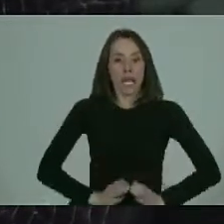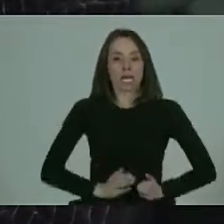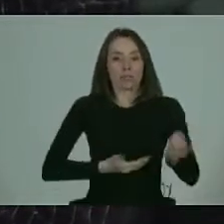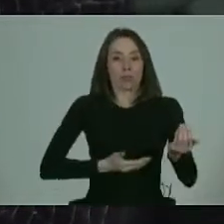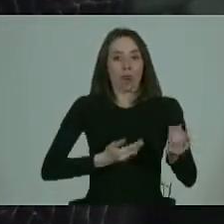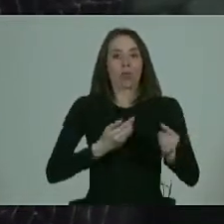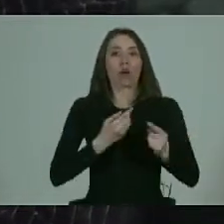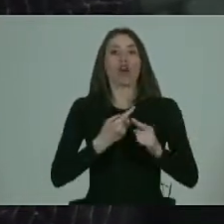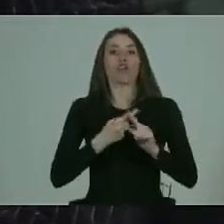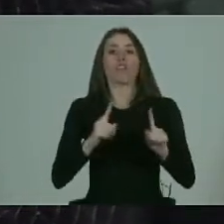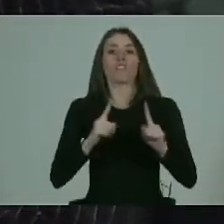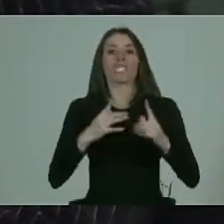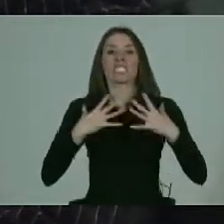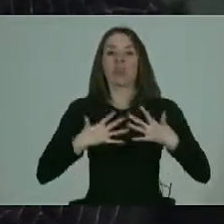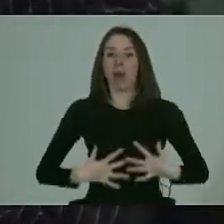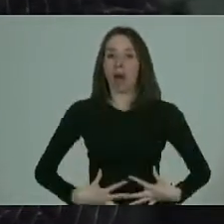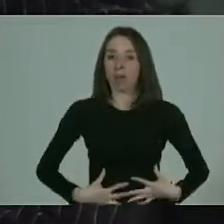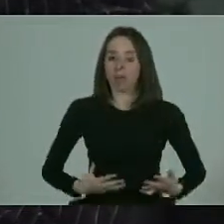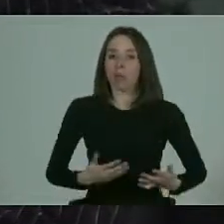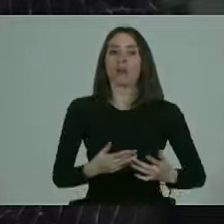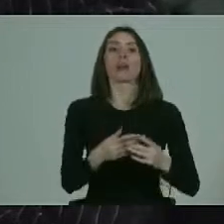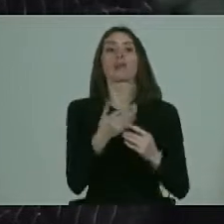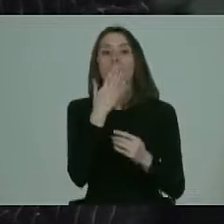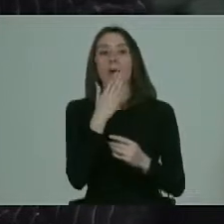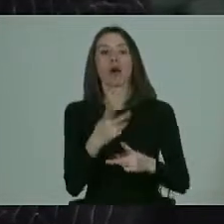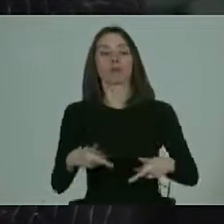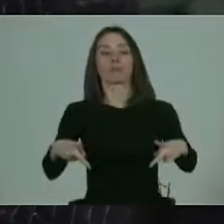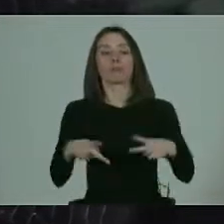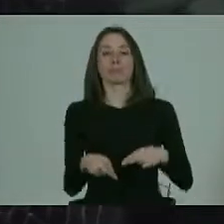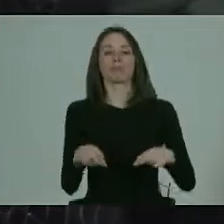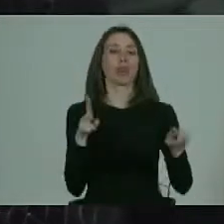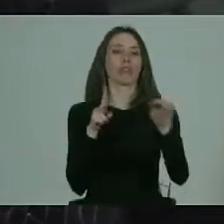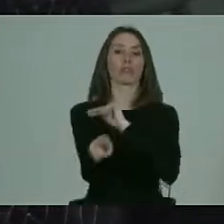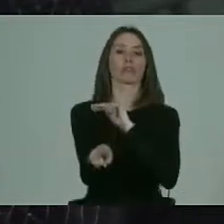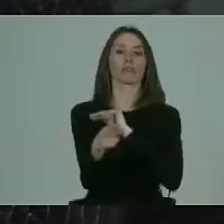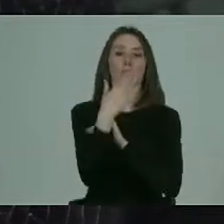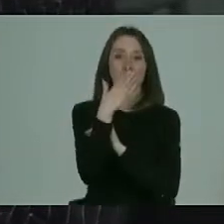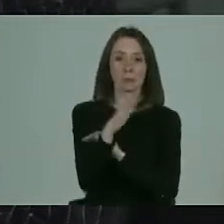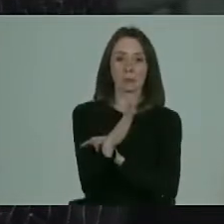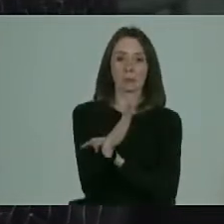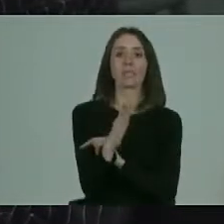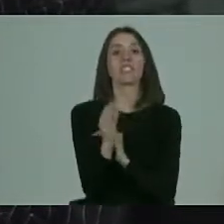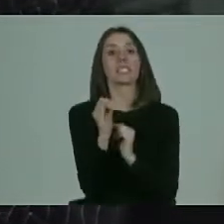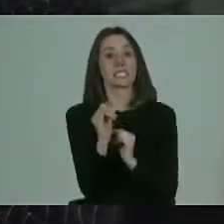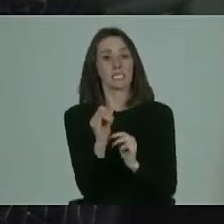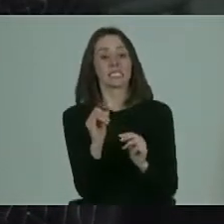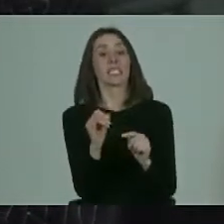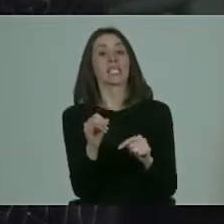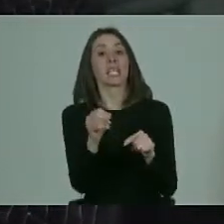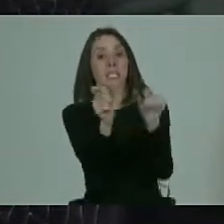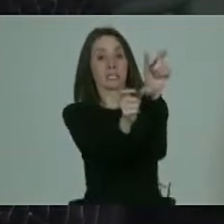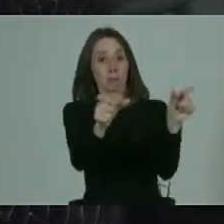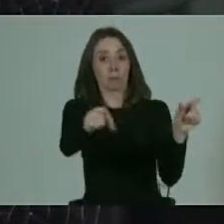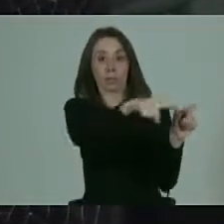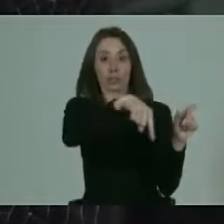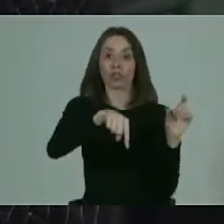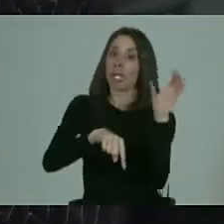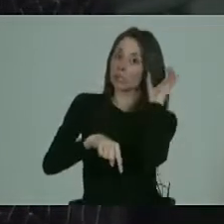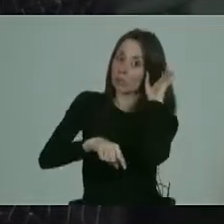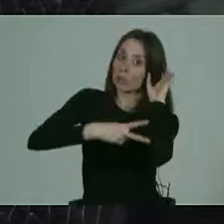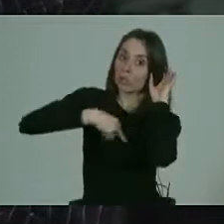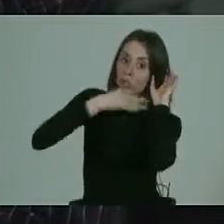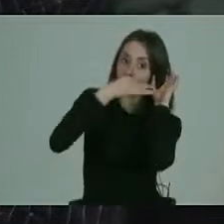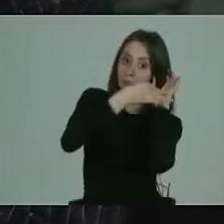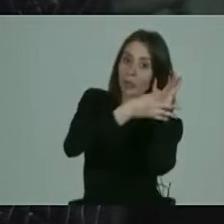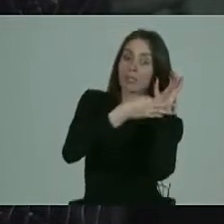diversidades. Entonces es como algo que hay que mejor castrar. Pero yo creo que en la medida que se nos escuche porque muchas veces nosotros